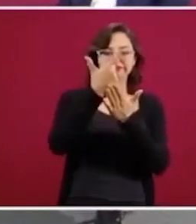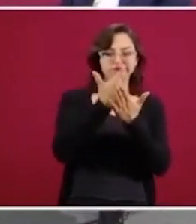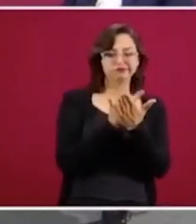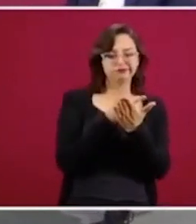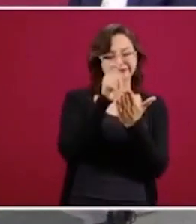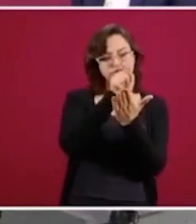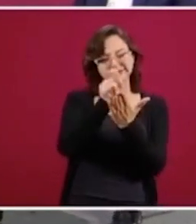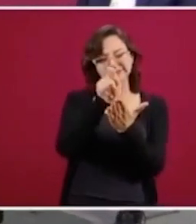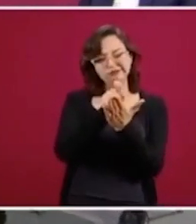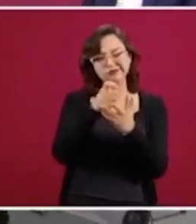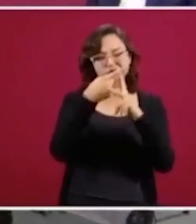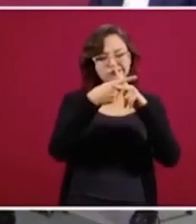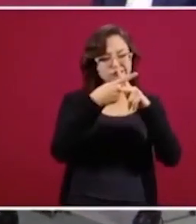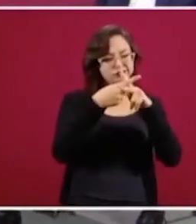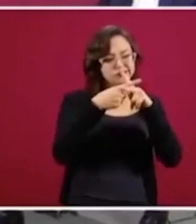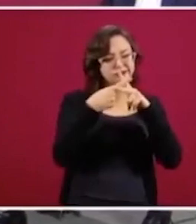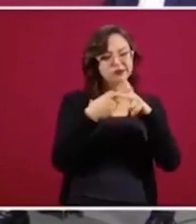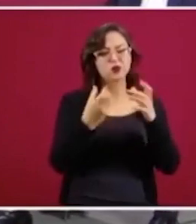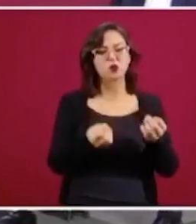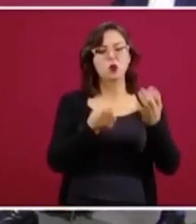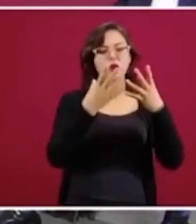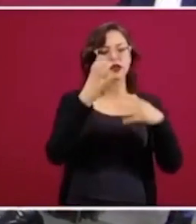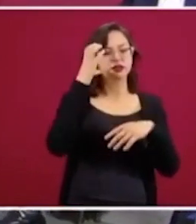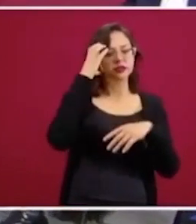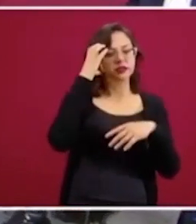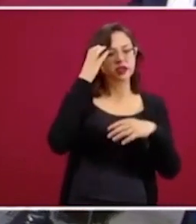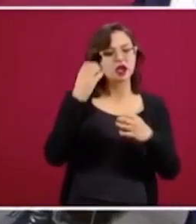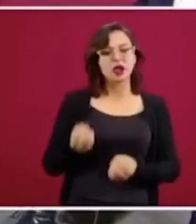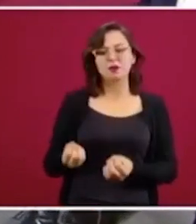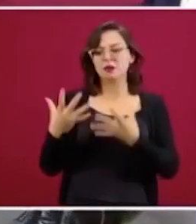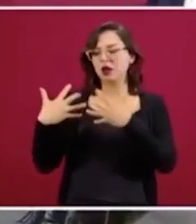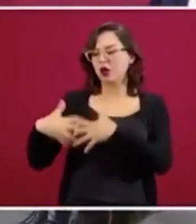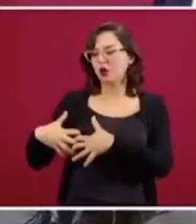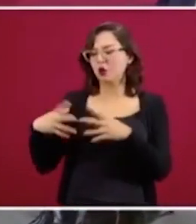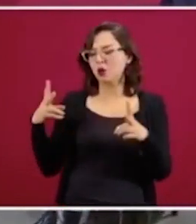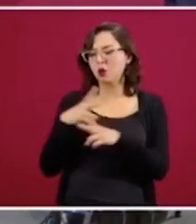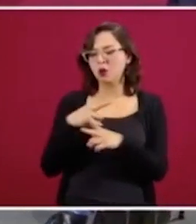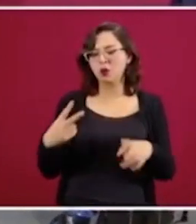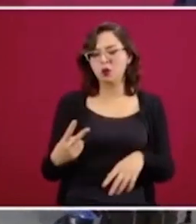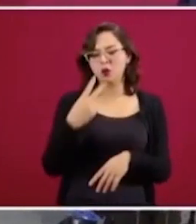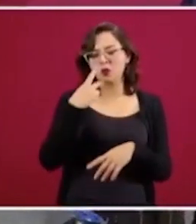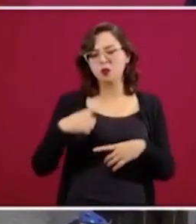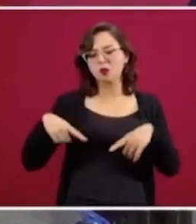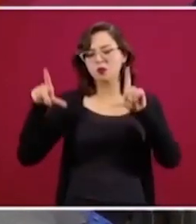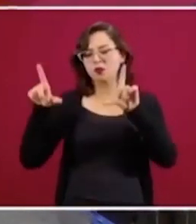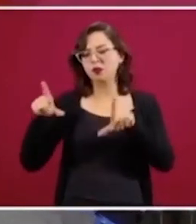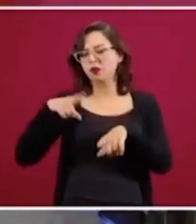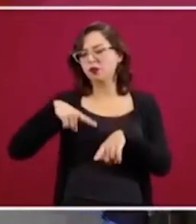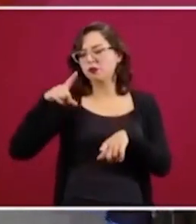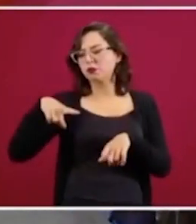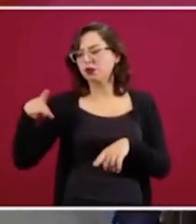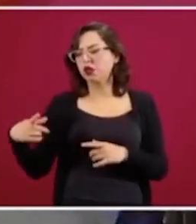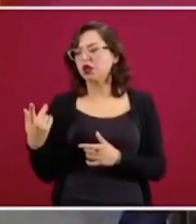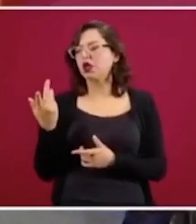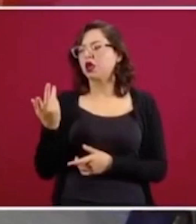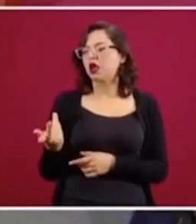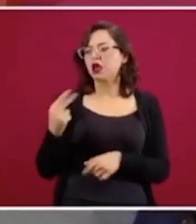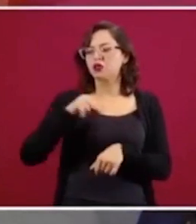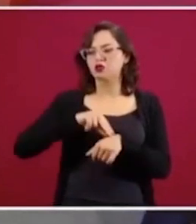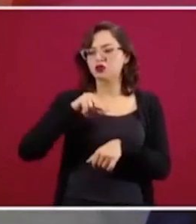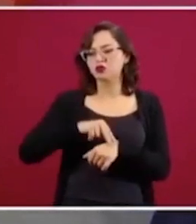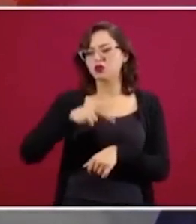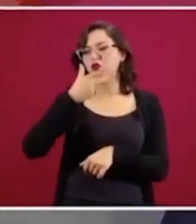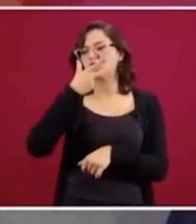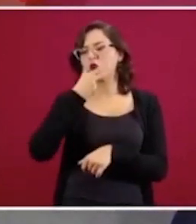de camas, ventiladores, monitores, médicos, especialistas,